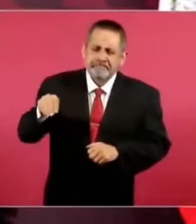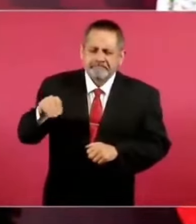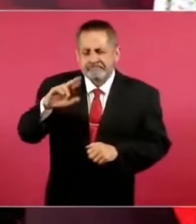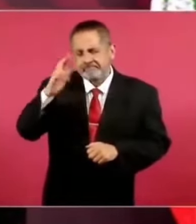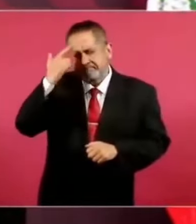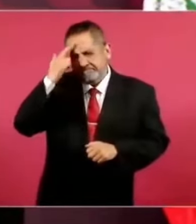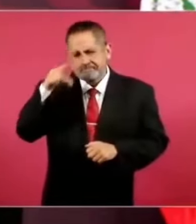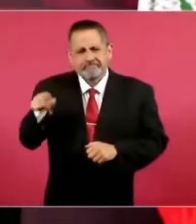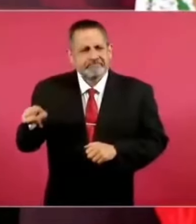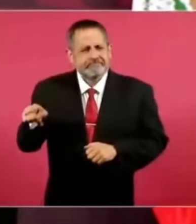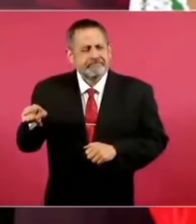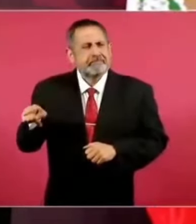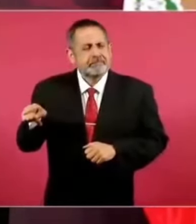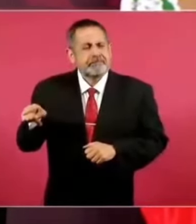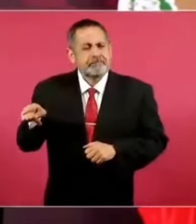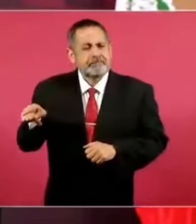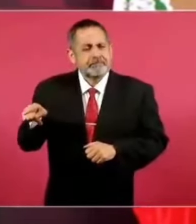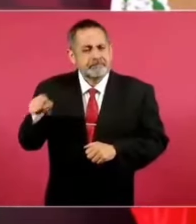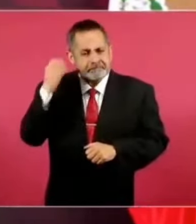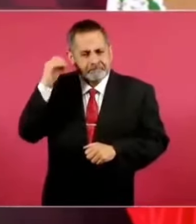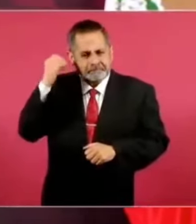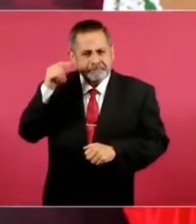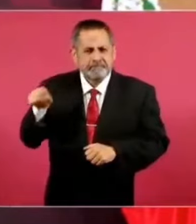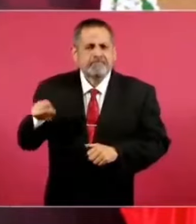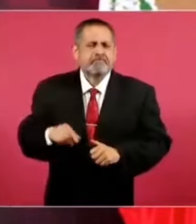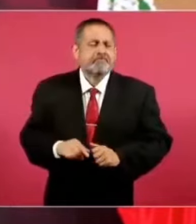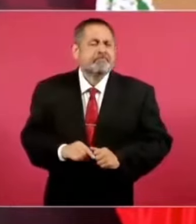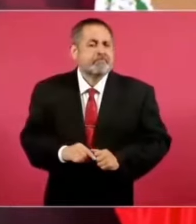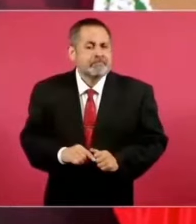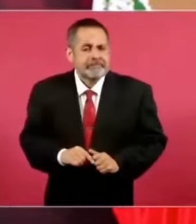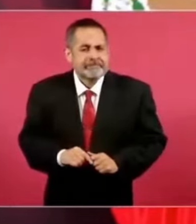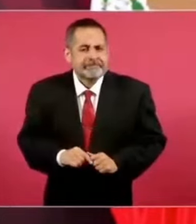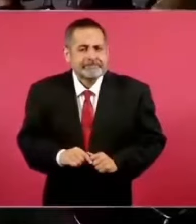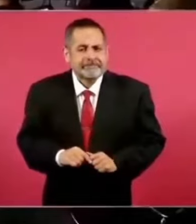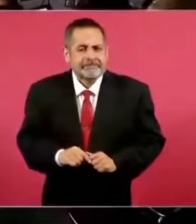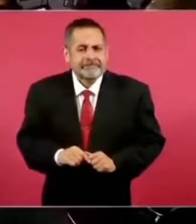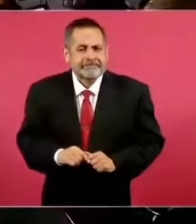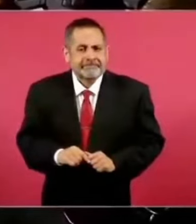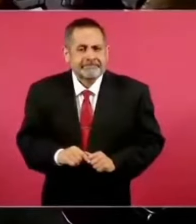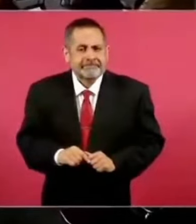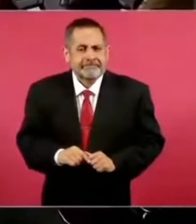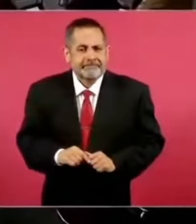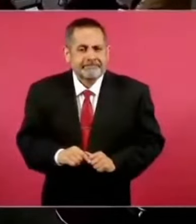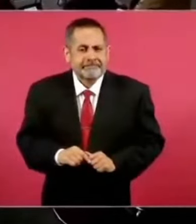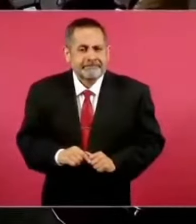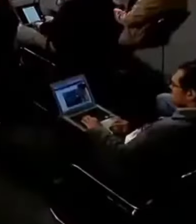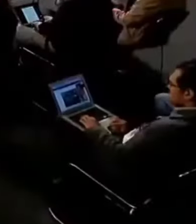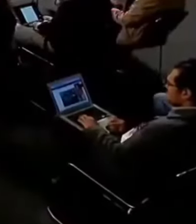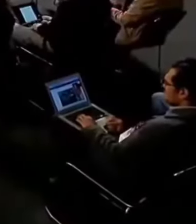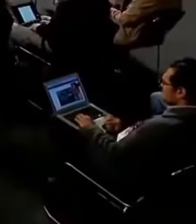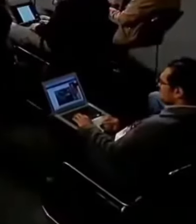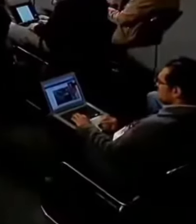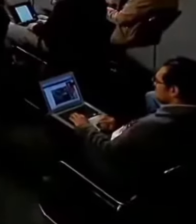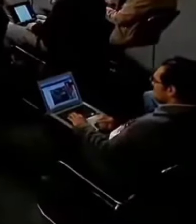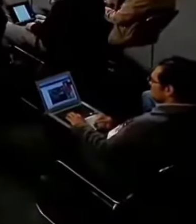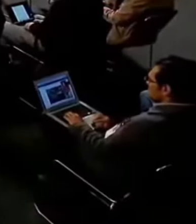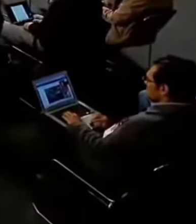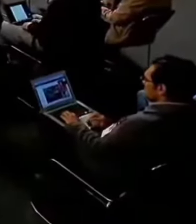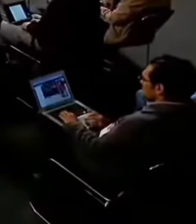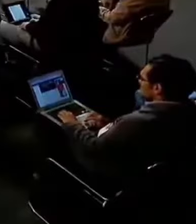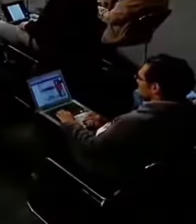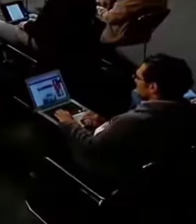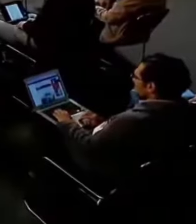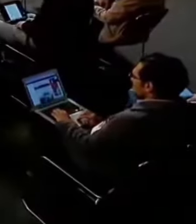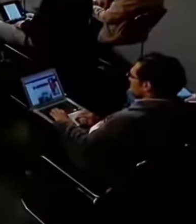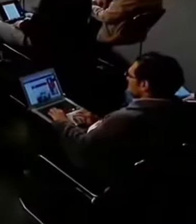acuerdo de la zona de Mije, donde un